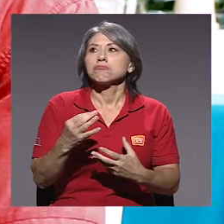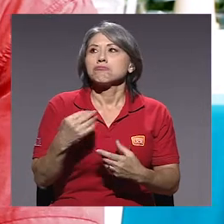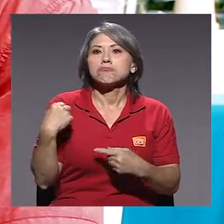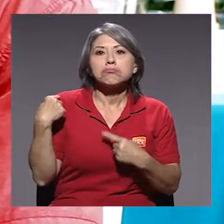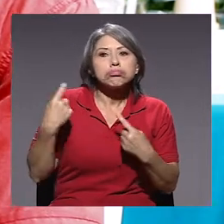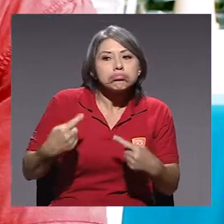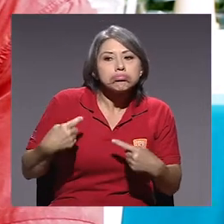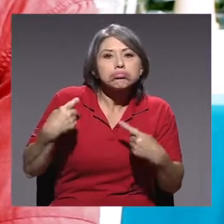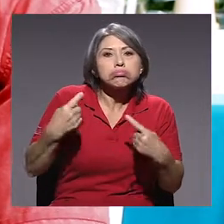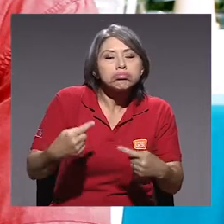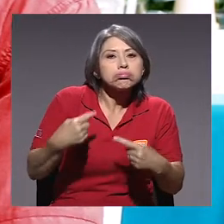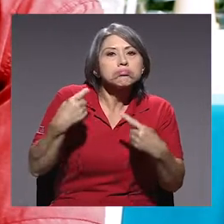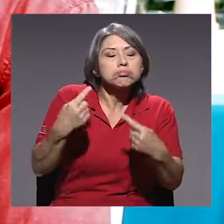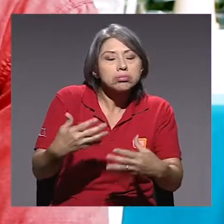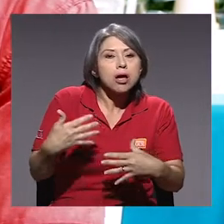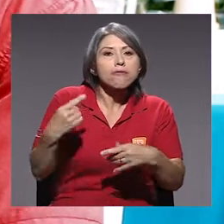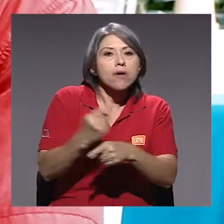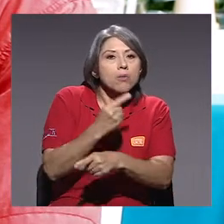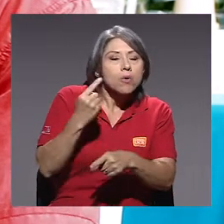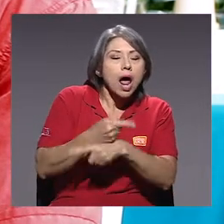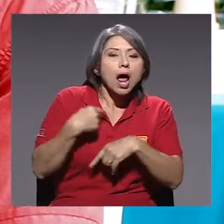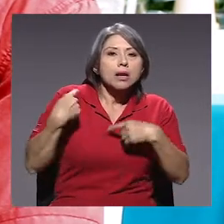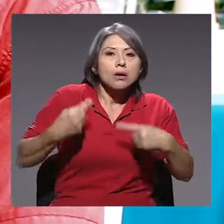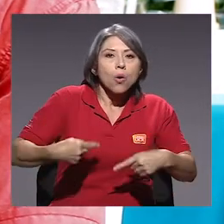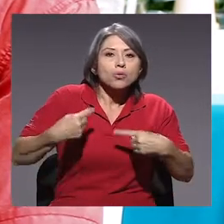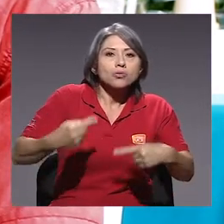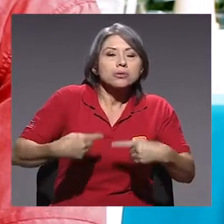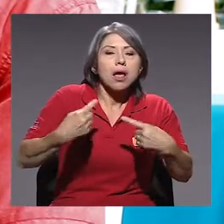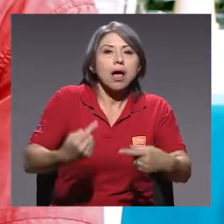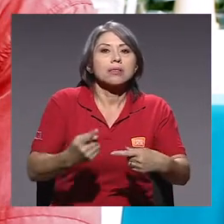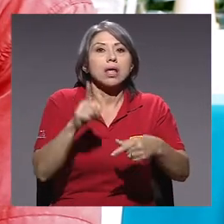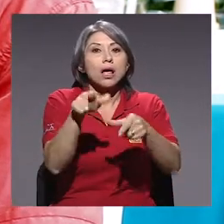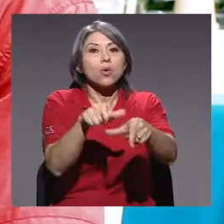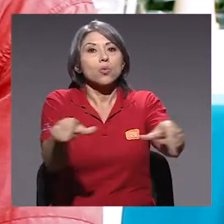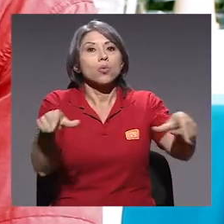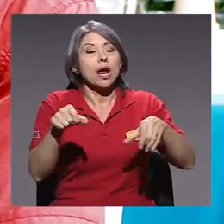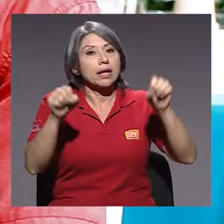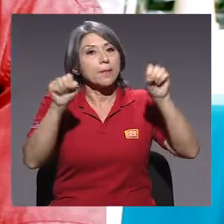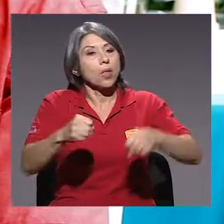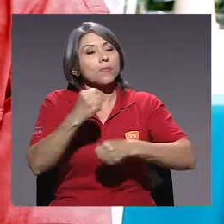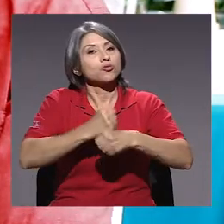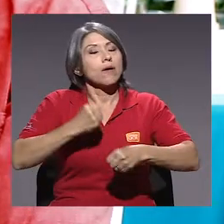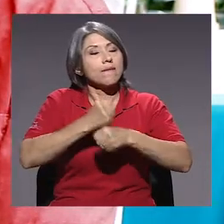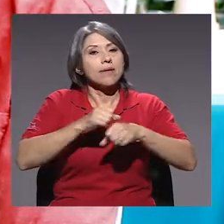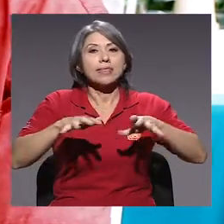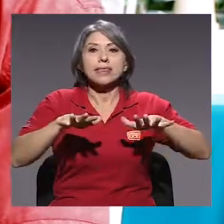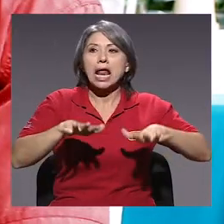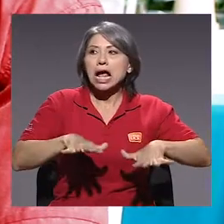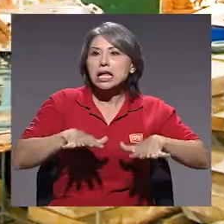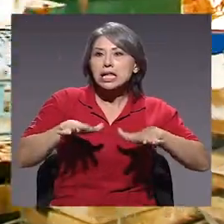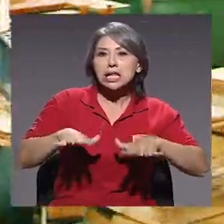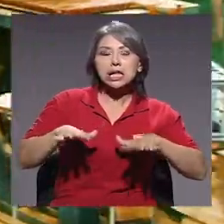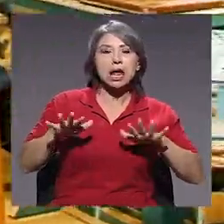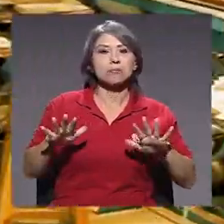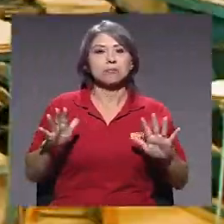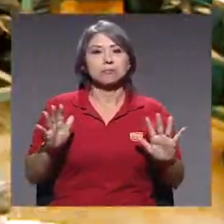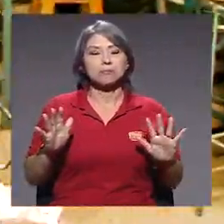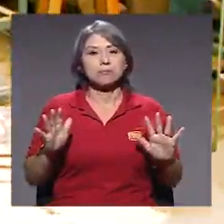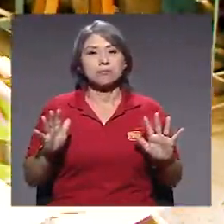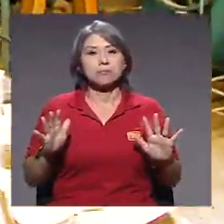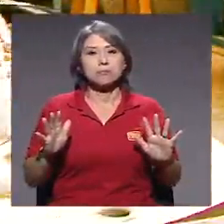regular, constante, en un lugar donde podamos trabajar de forma tranquila.